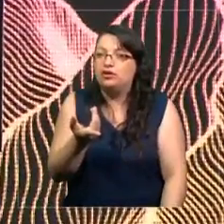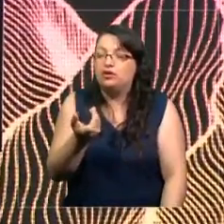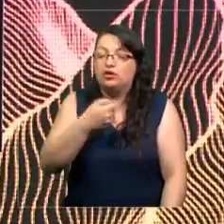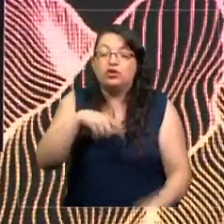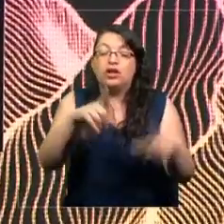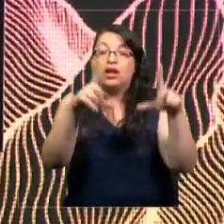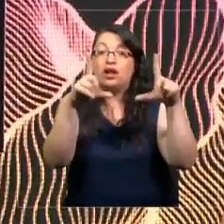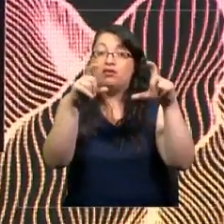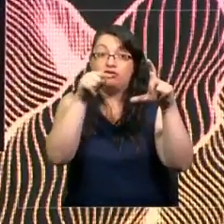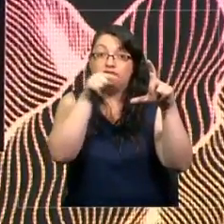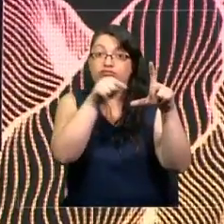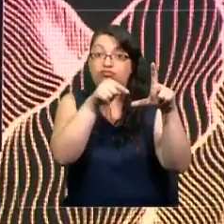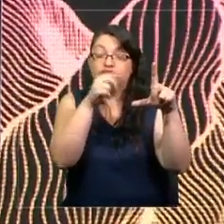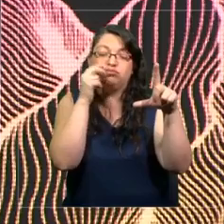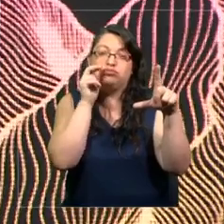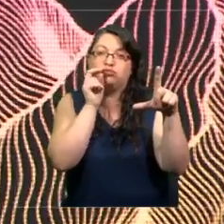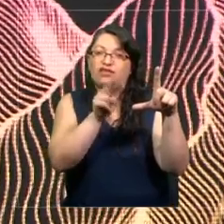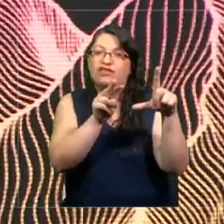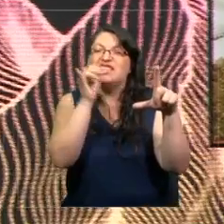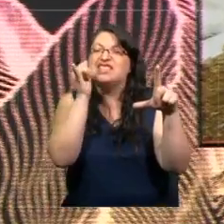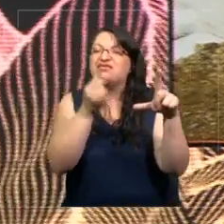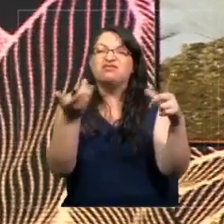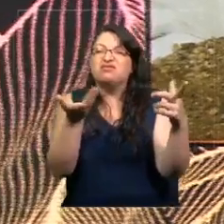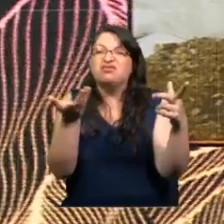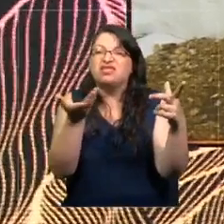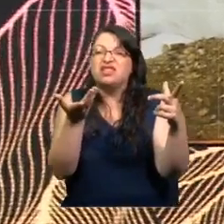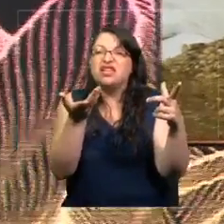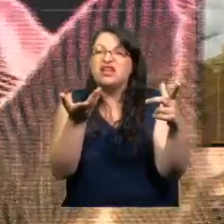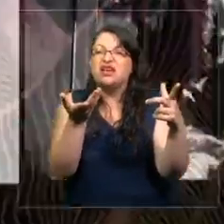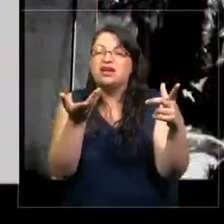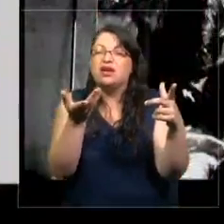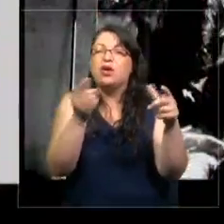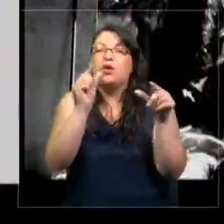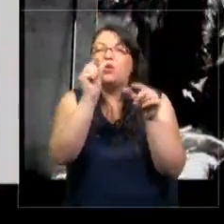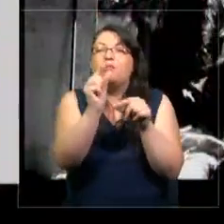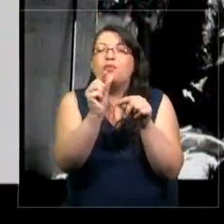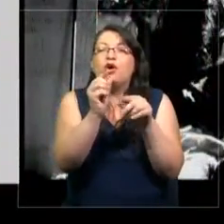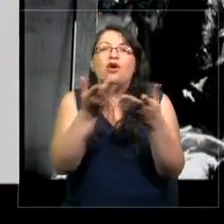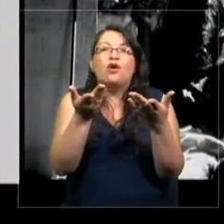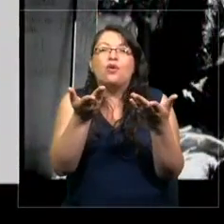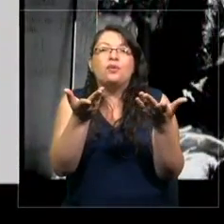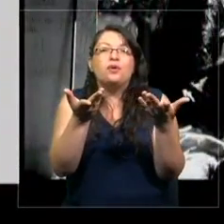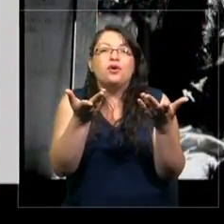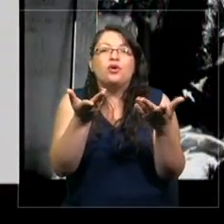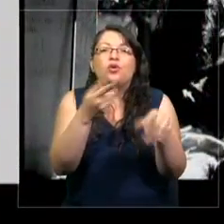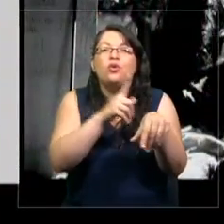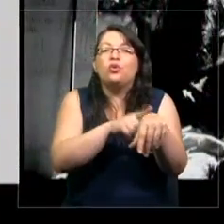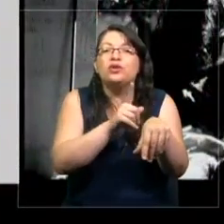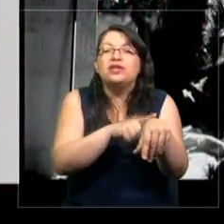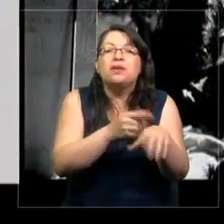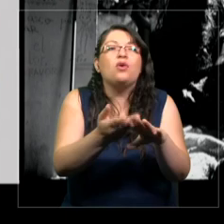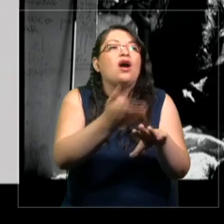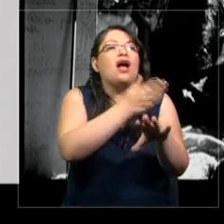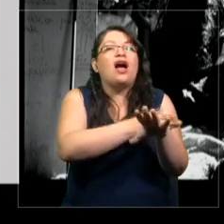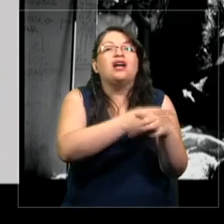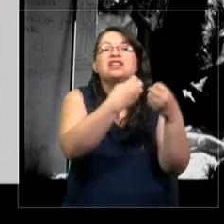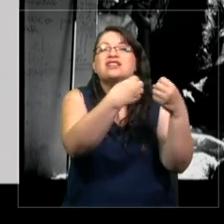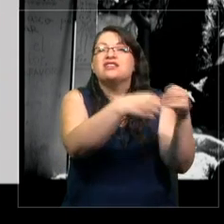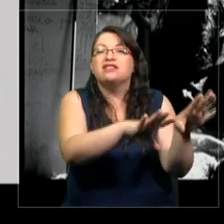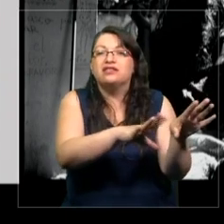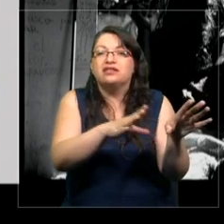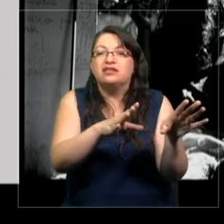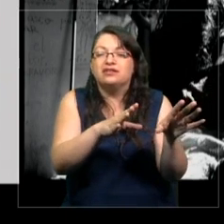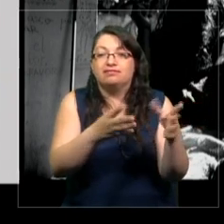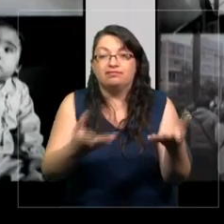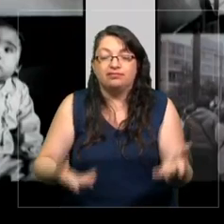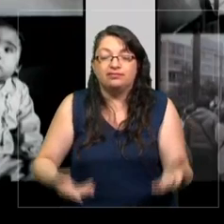ve en la fotografía siempre es un fragmento, siempre es algo que se excluyó, hay algo que queda fuera del